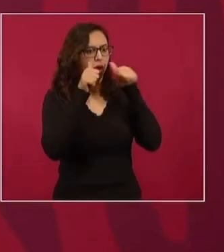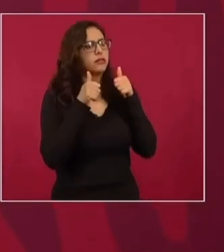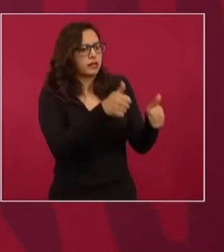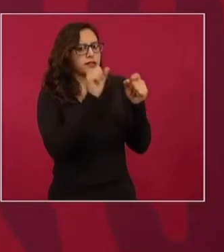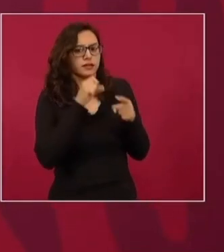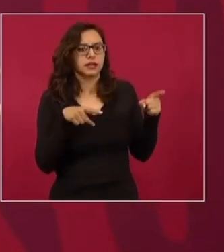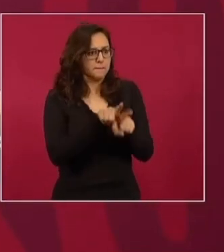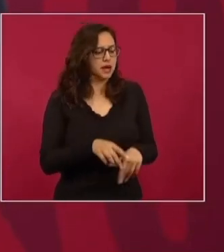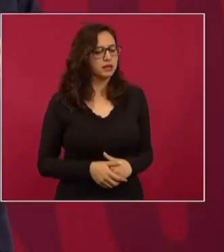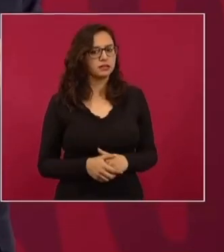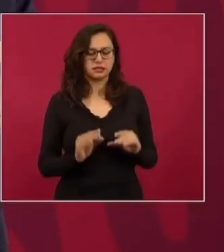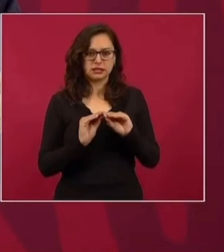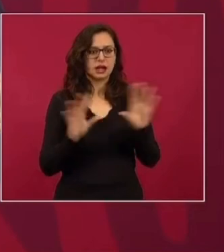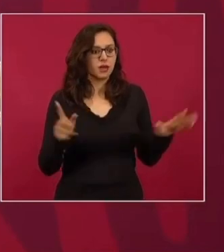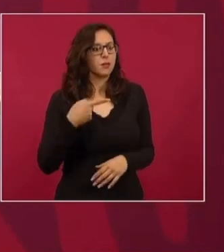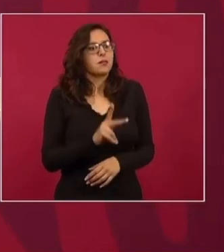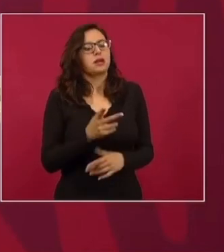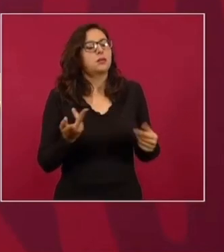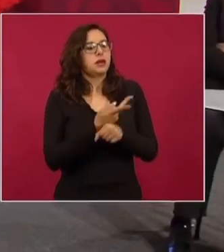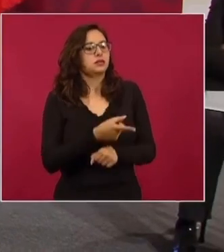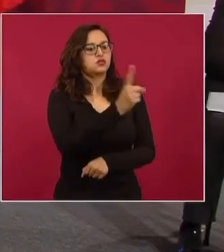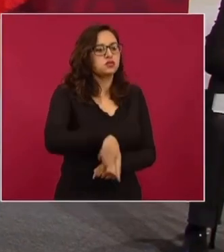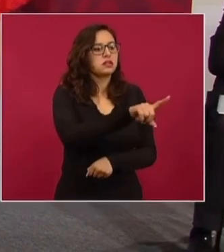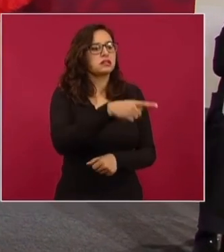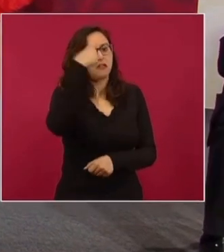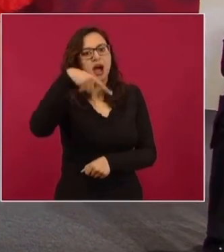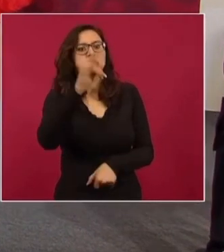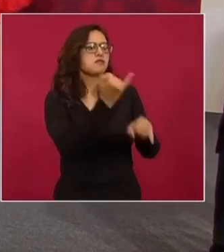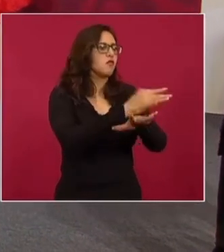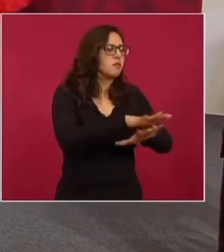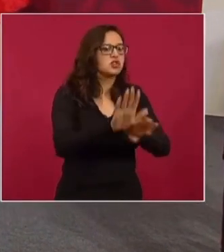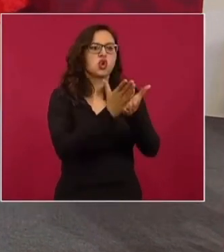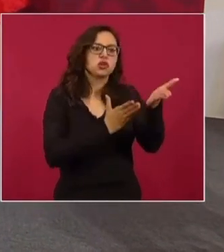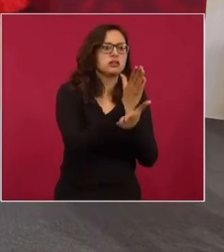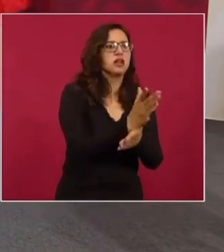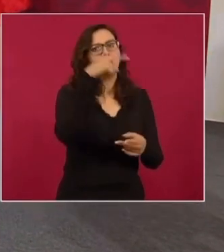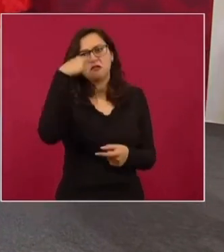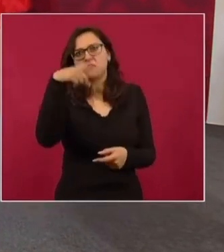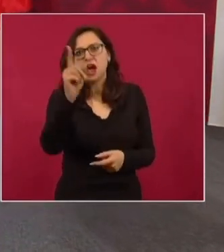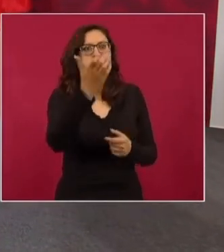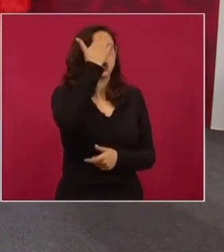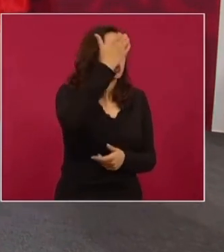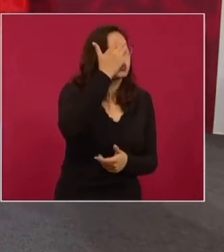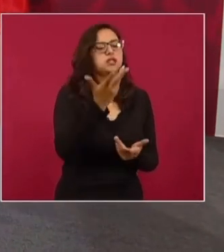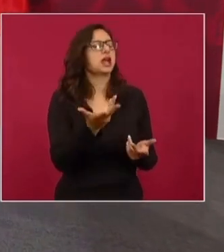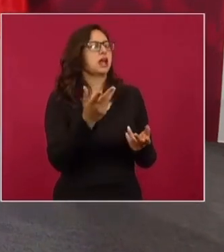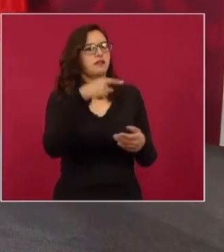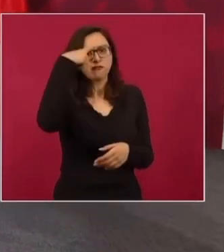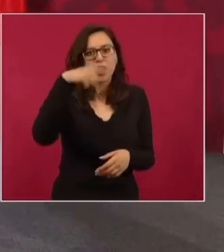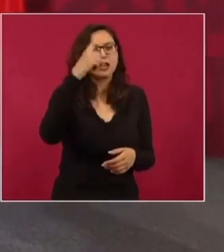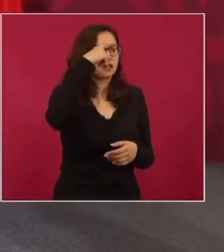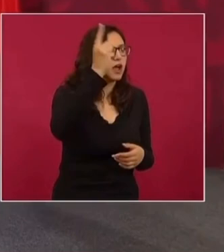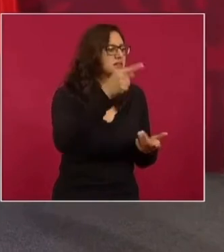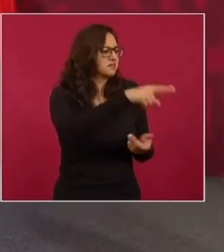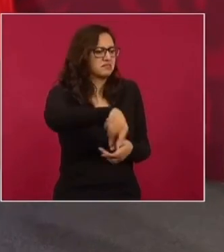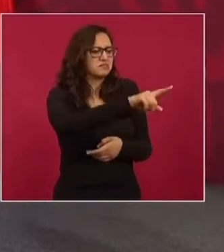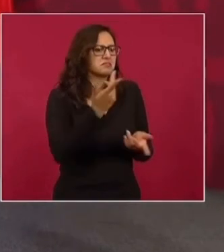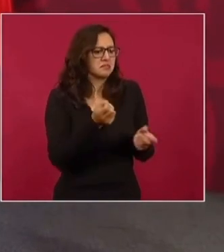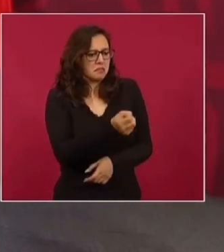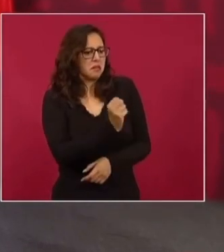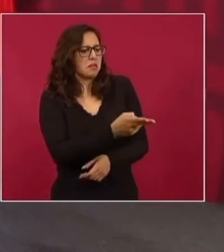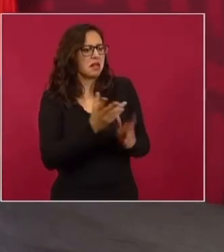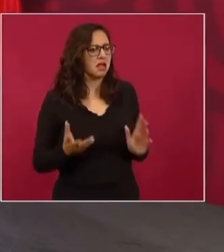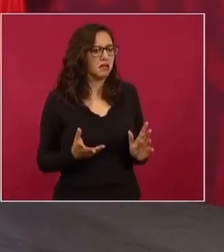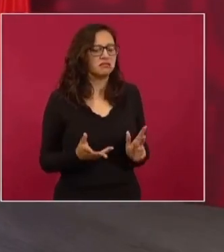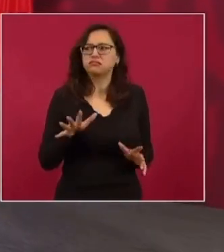tienen más posibilidades de informarse. Ustedes tienen más posibilidades de saber lo que está ocurriendo. Yo tengo que dedicar más tiempo